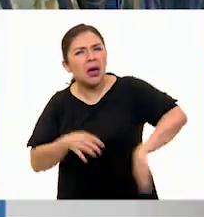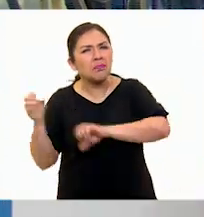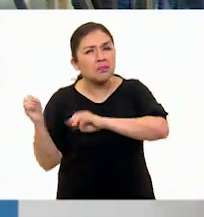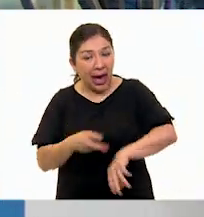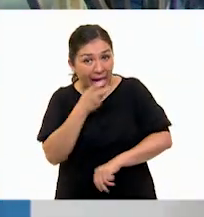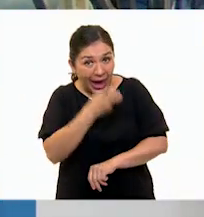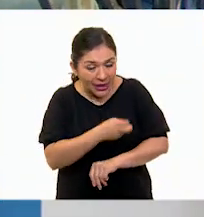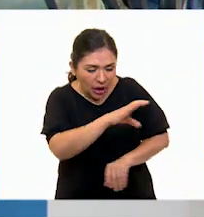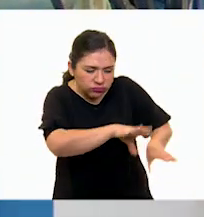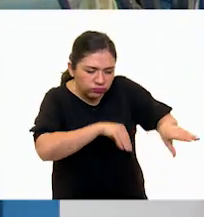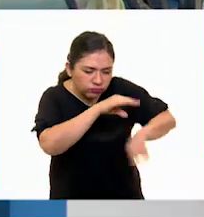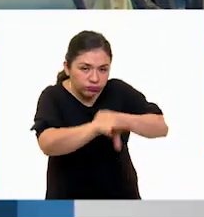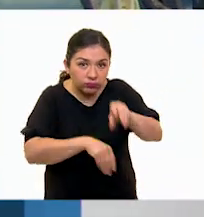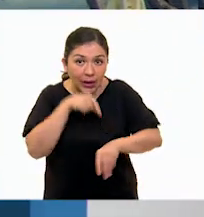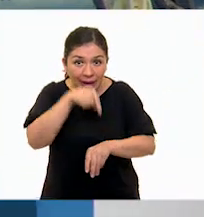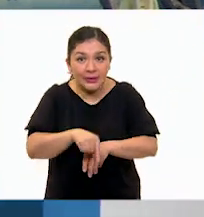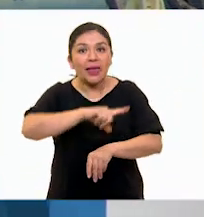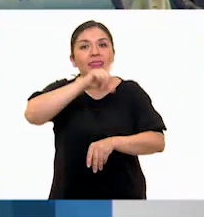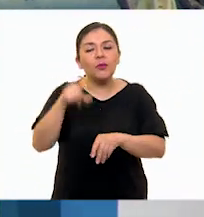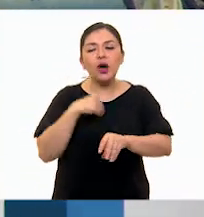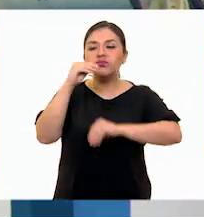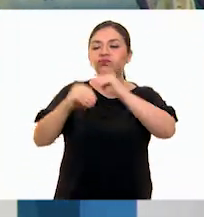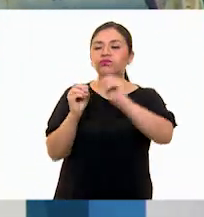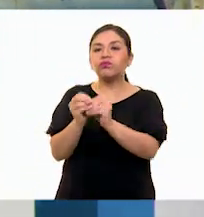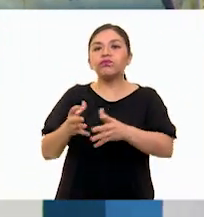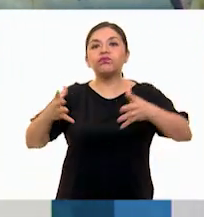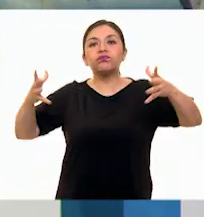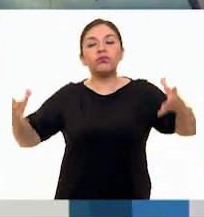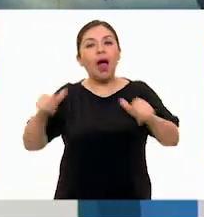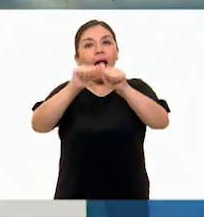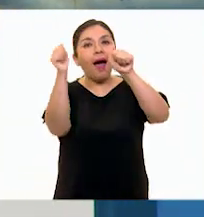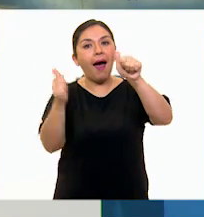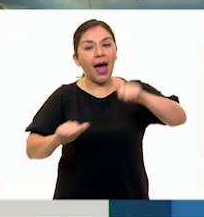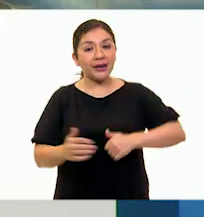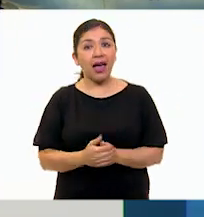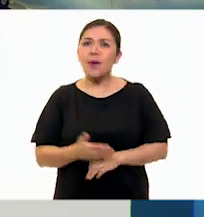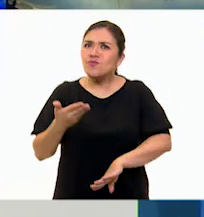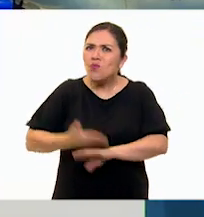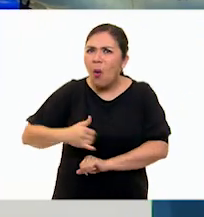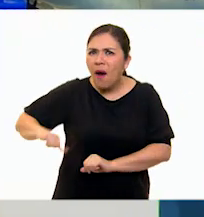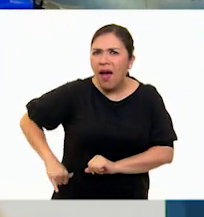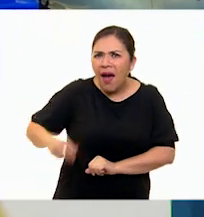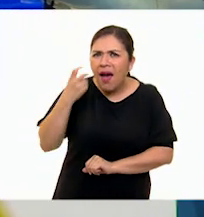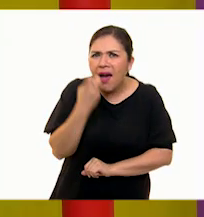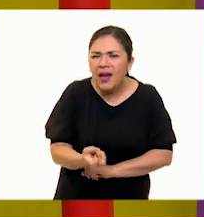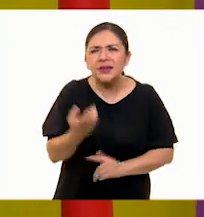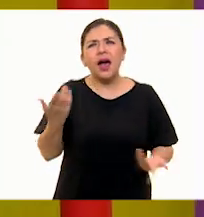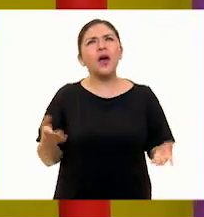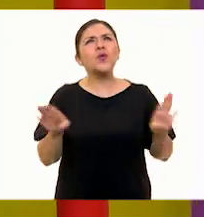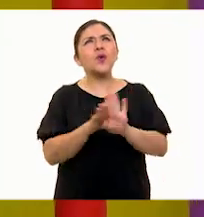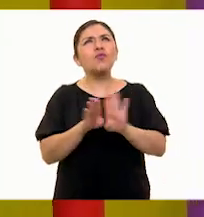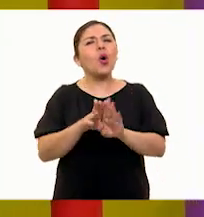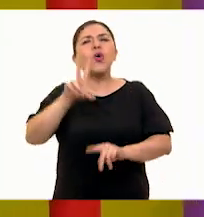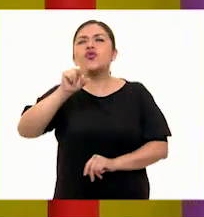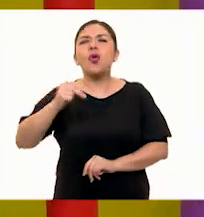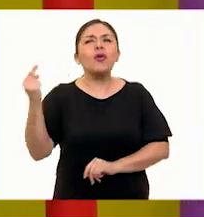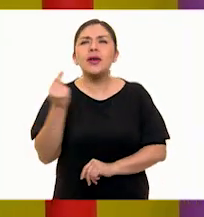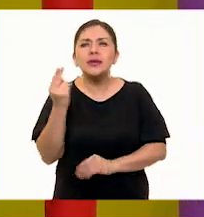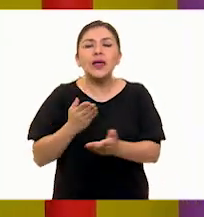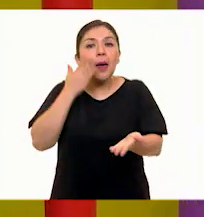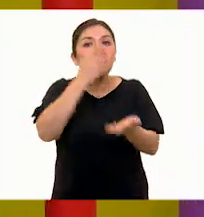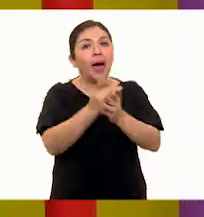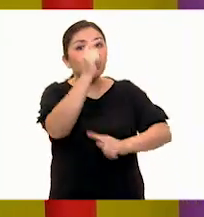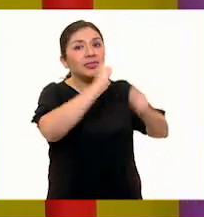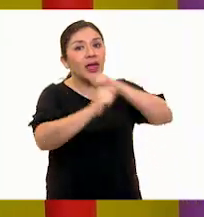en este momento pues la ensamblo y creo una pieza de arte. ¡Ay, qué interesante! Es decir, ya no tenemos que ir a una